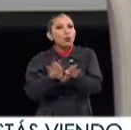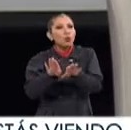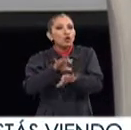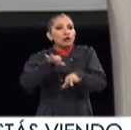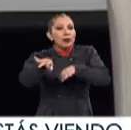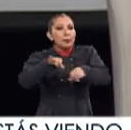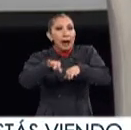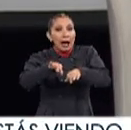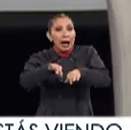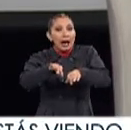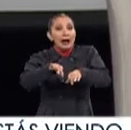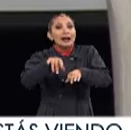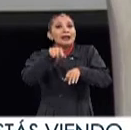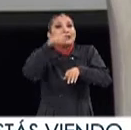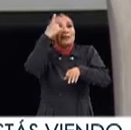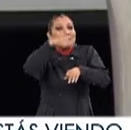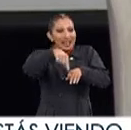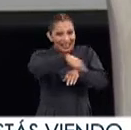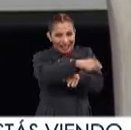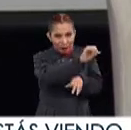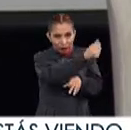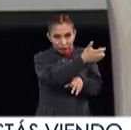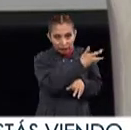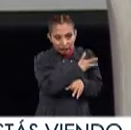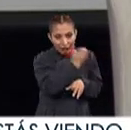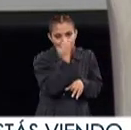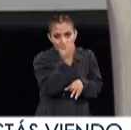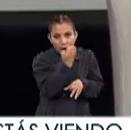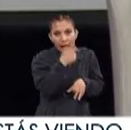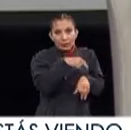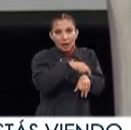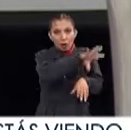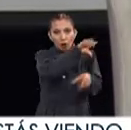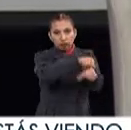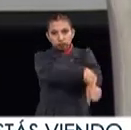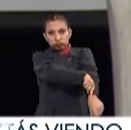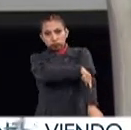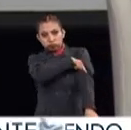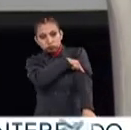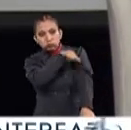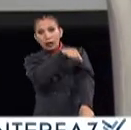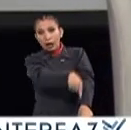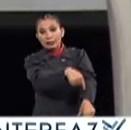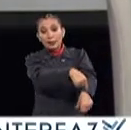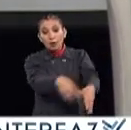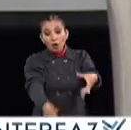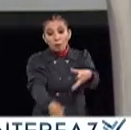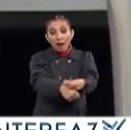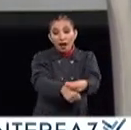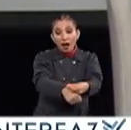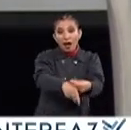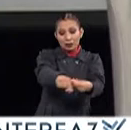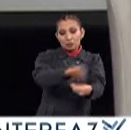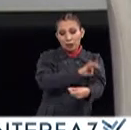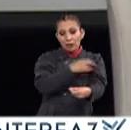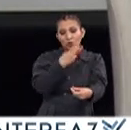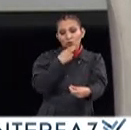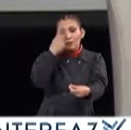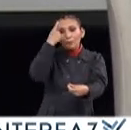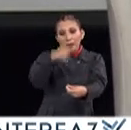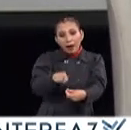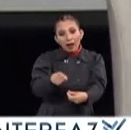Y mejor aún para aquellas quienes tienen escuela de tiempo completo Que ese tiempo adicional pueda ser